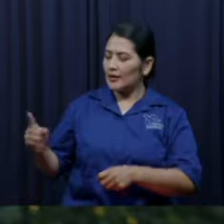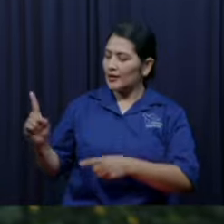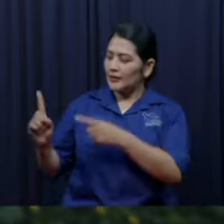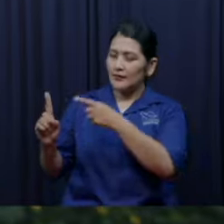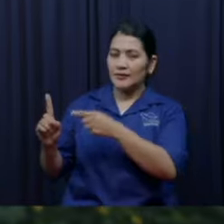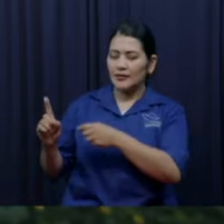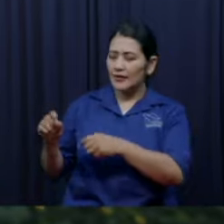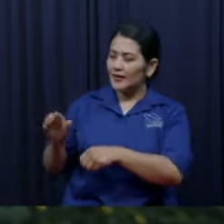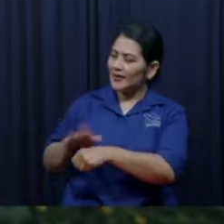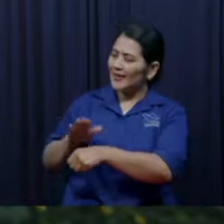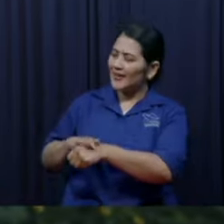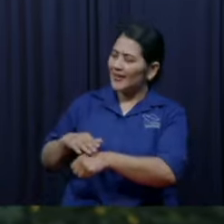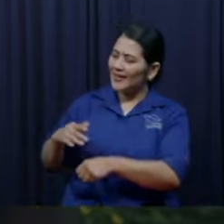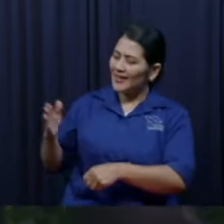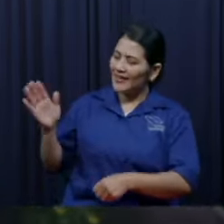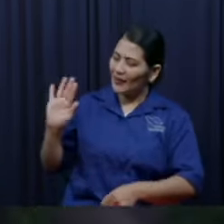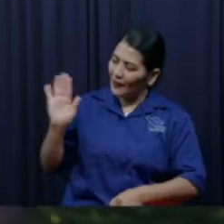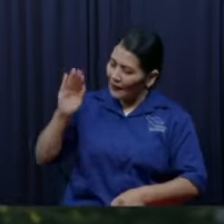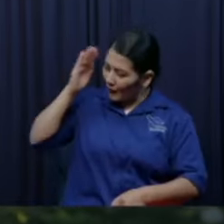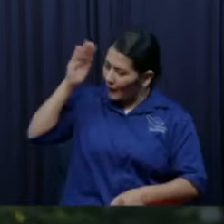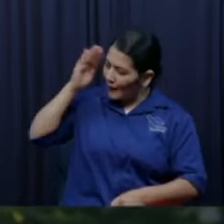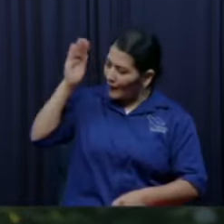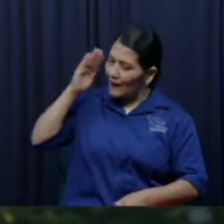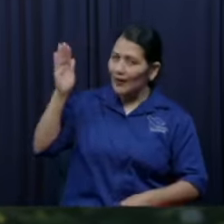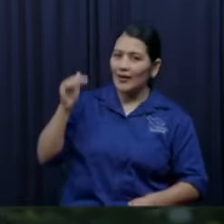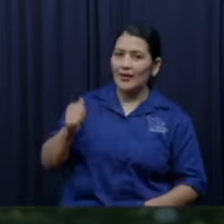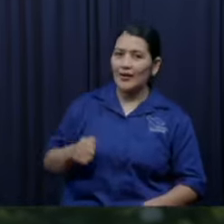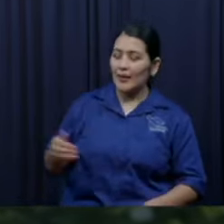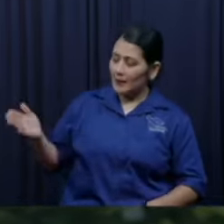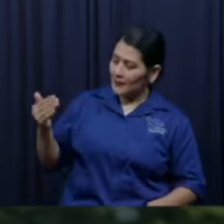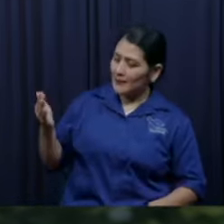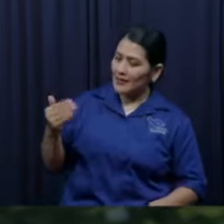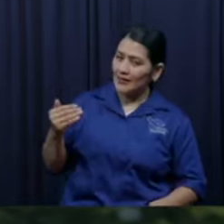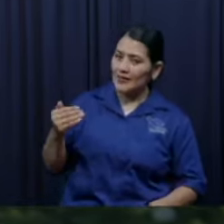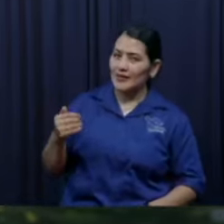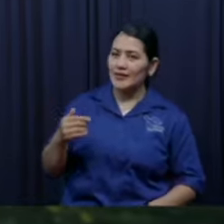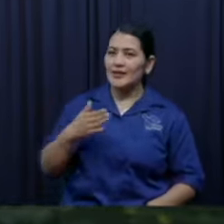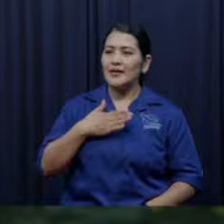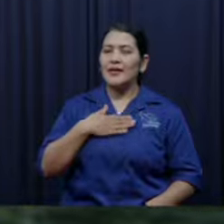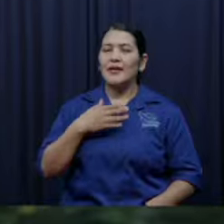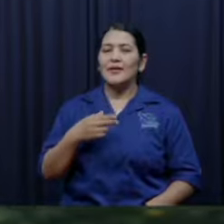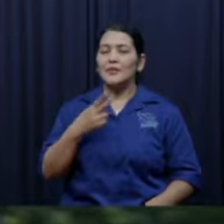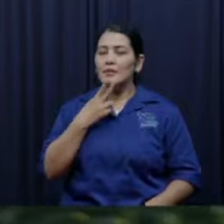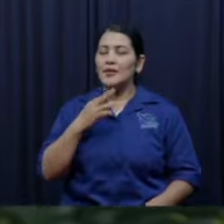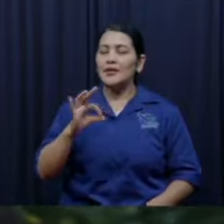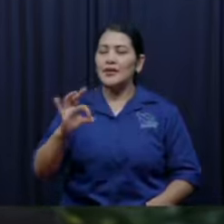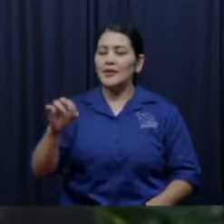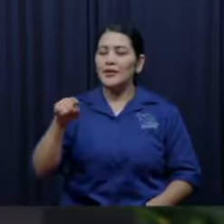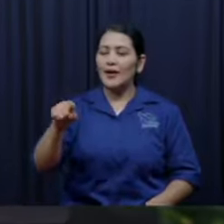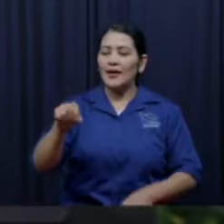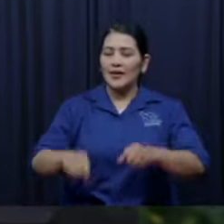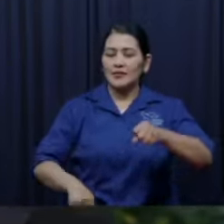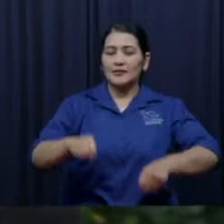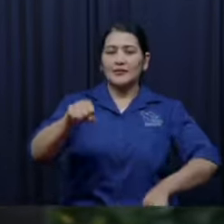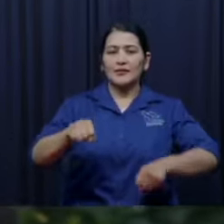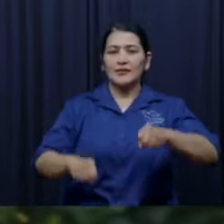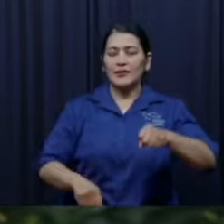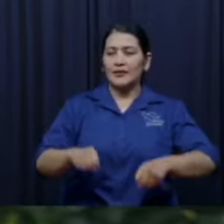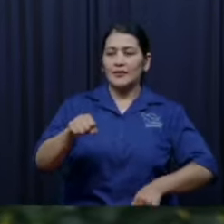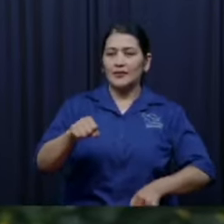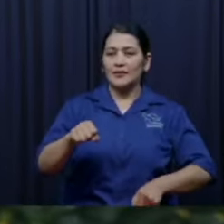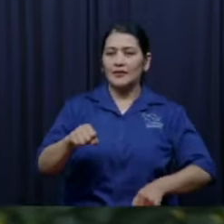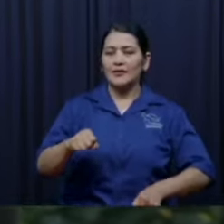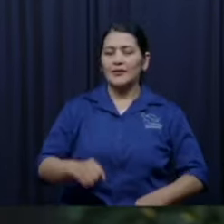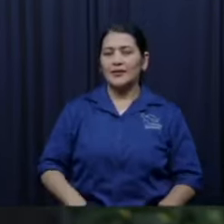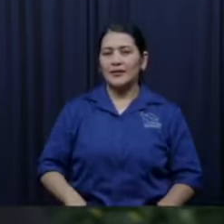upa y porras y todo si me dijo acompáñame porque el mío nunca va hasta adelante ese nunca está en la bandera hasta allá atrás me dijo además de esos chaparro